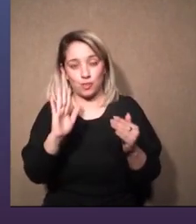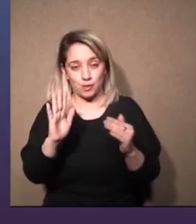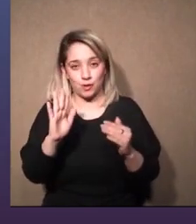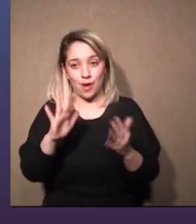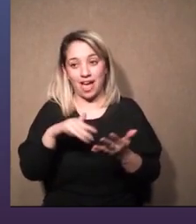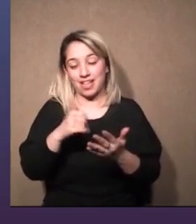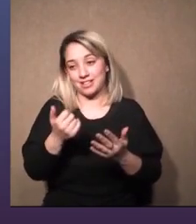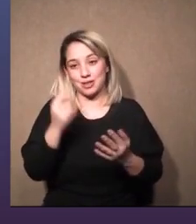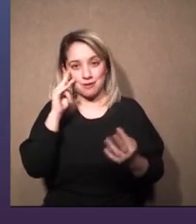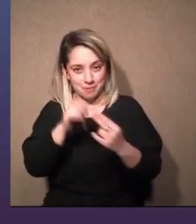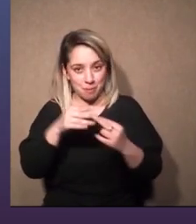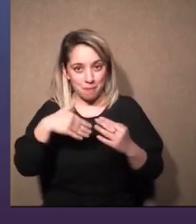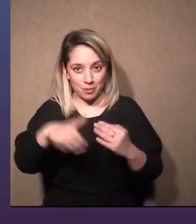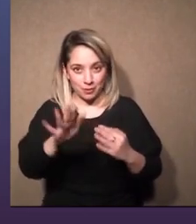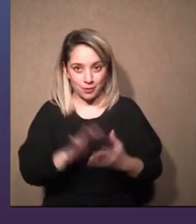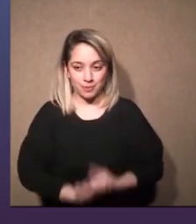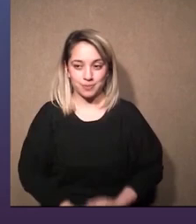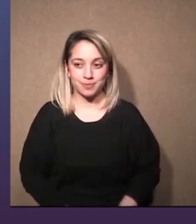hasta la próxima